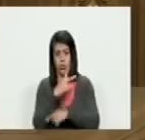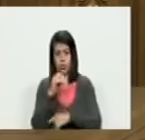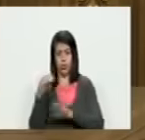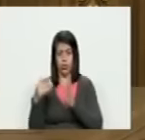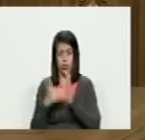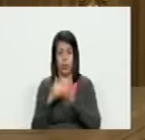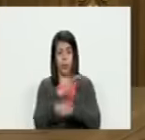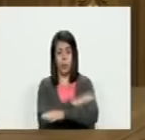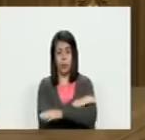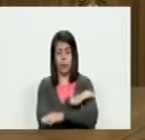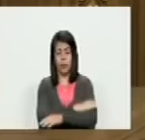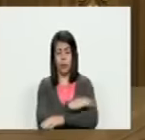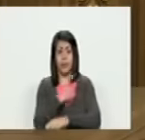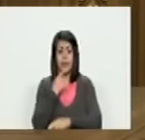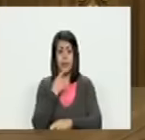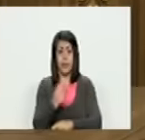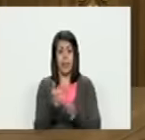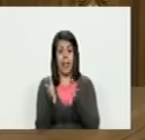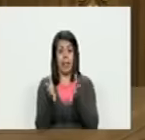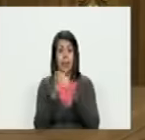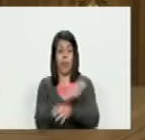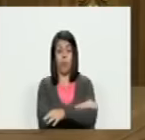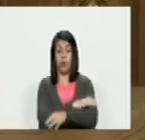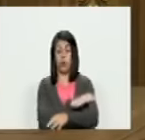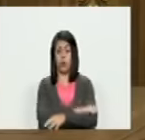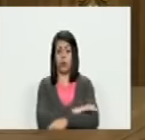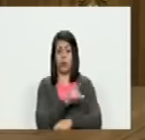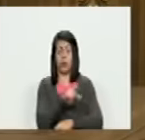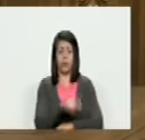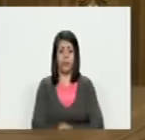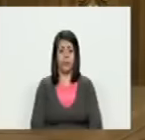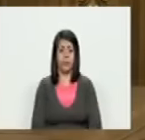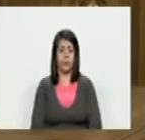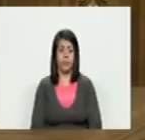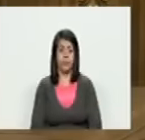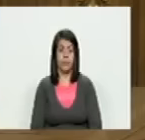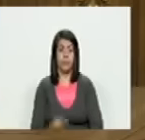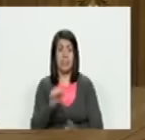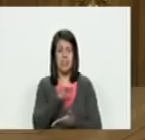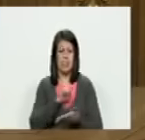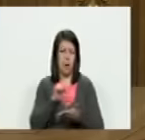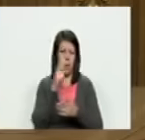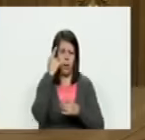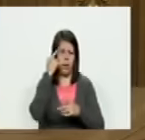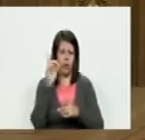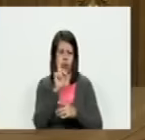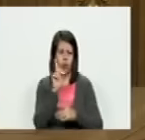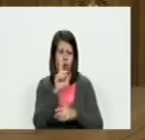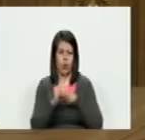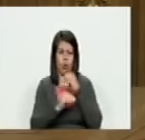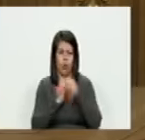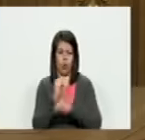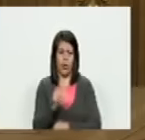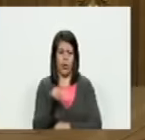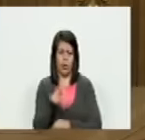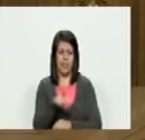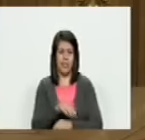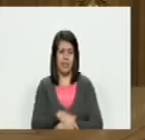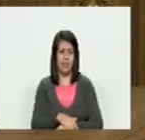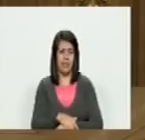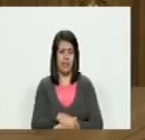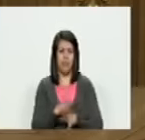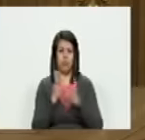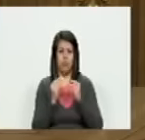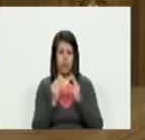la oposición pero ellos dijeron ganó la oposición en Zimbabue no los voy a a a a